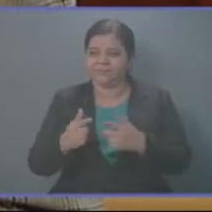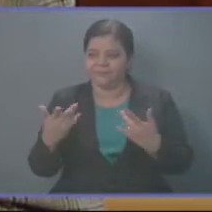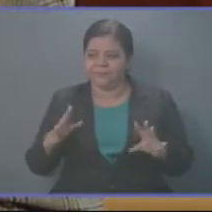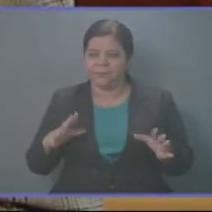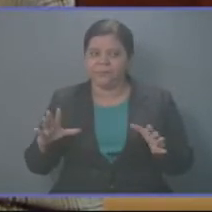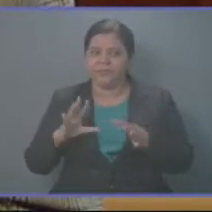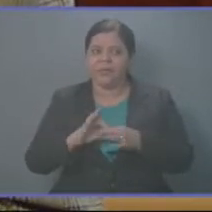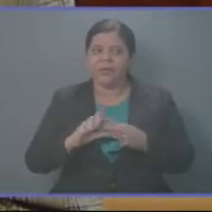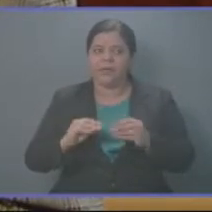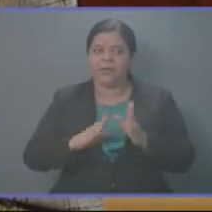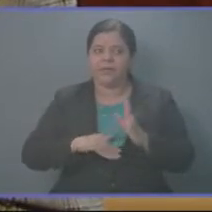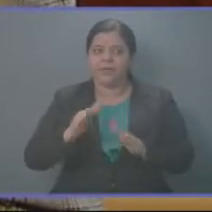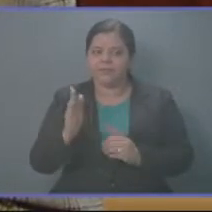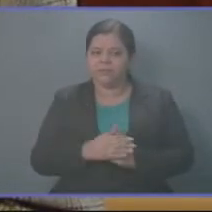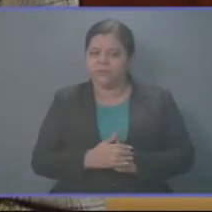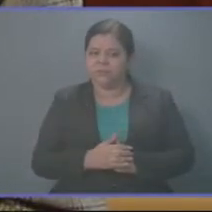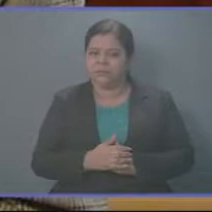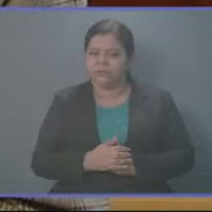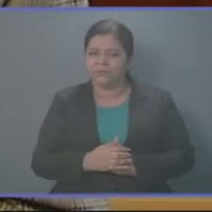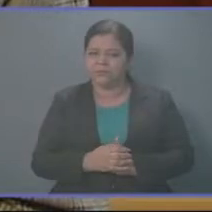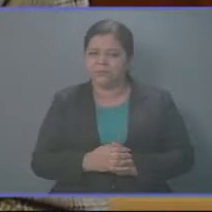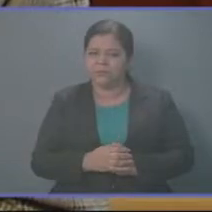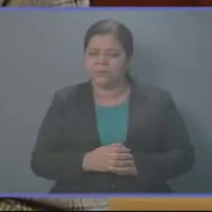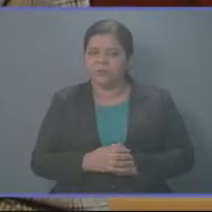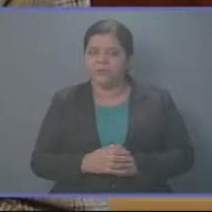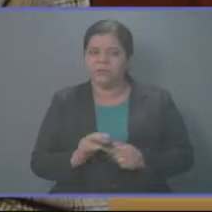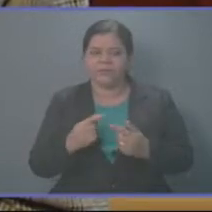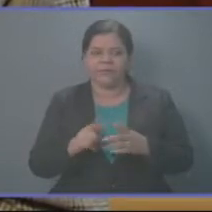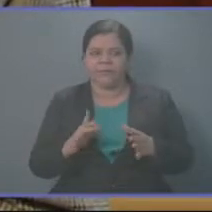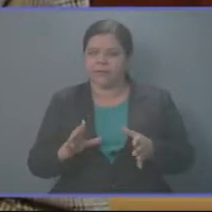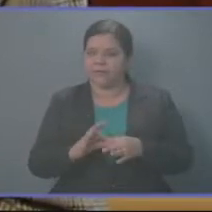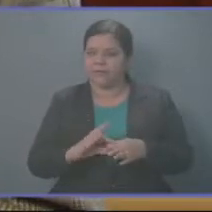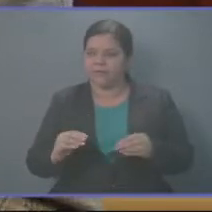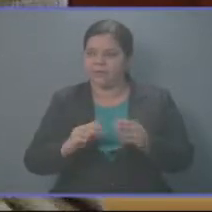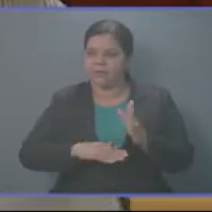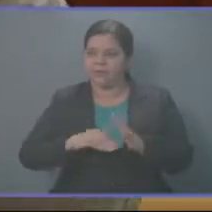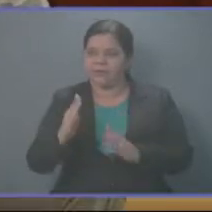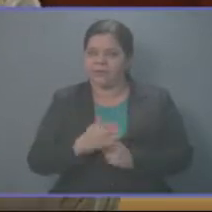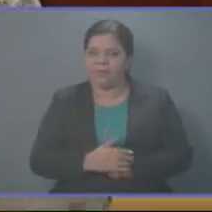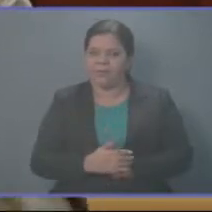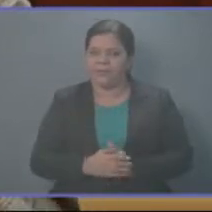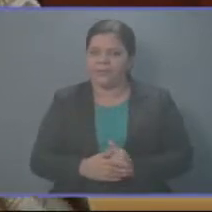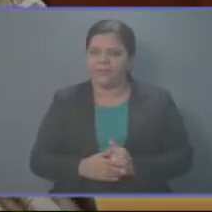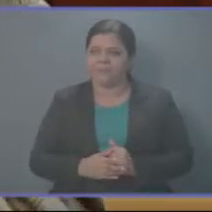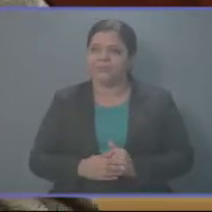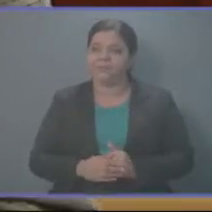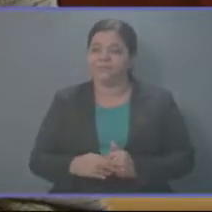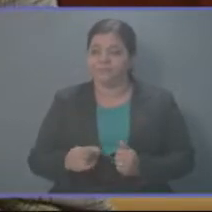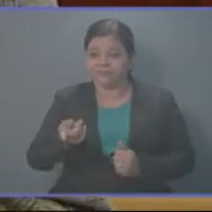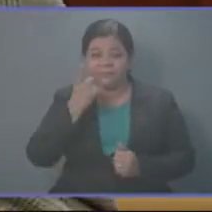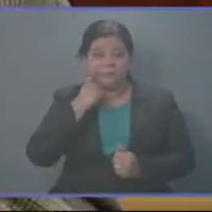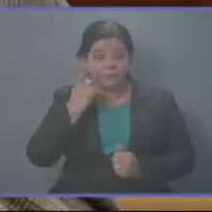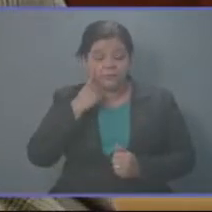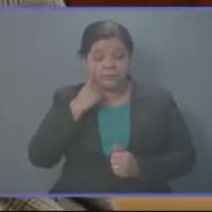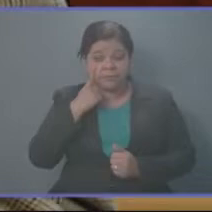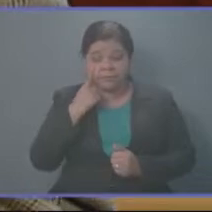de este Consejo Nacional de Seguridad Ciudadana y Convivencia, en donde estaba,